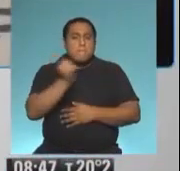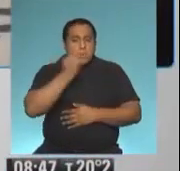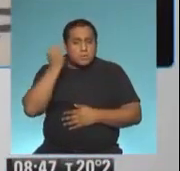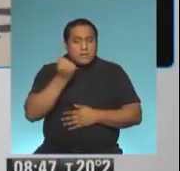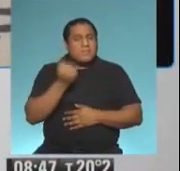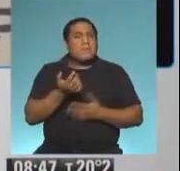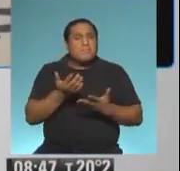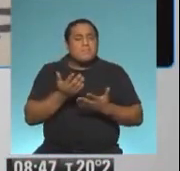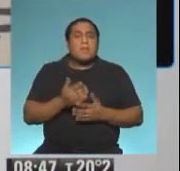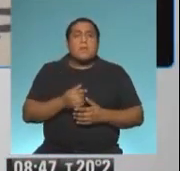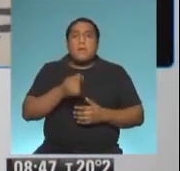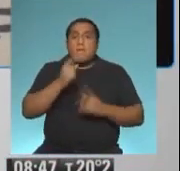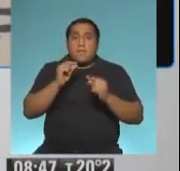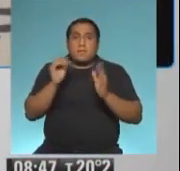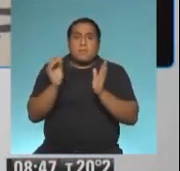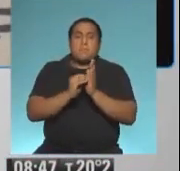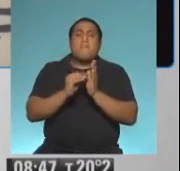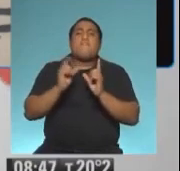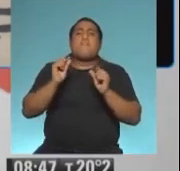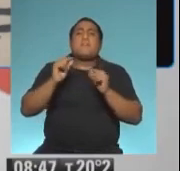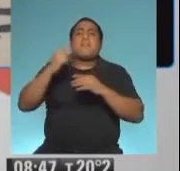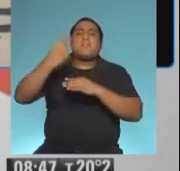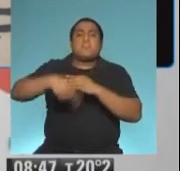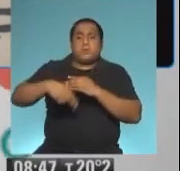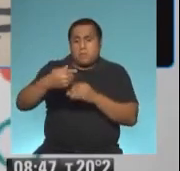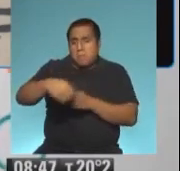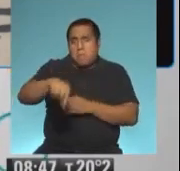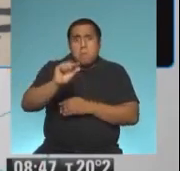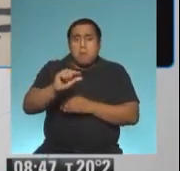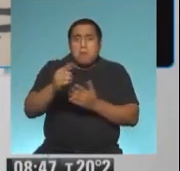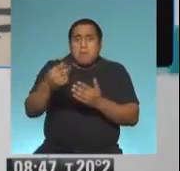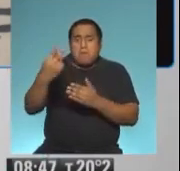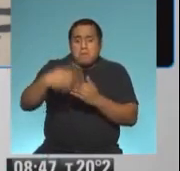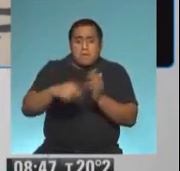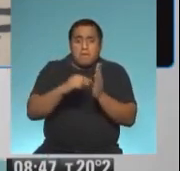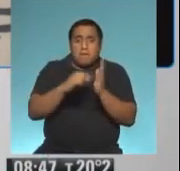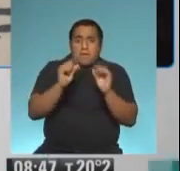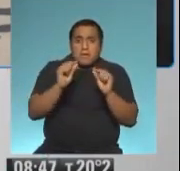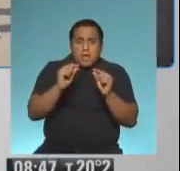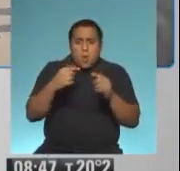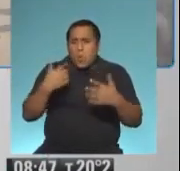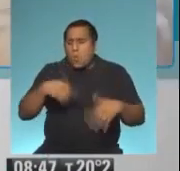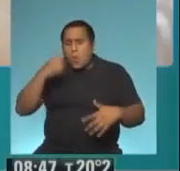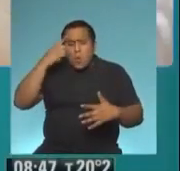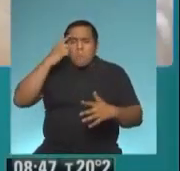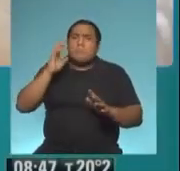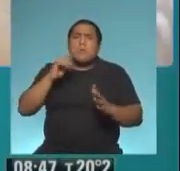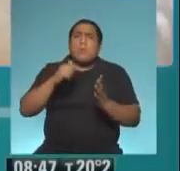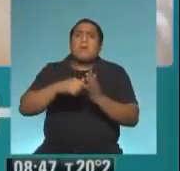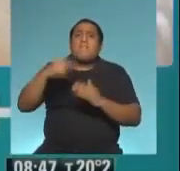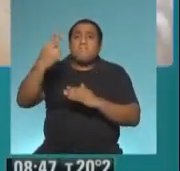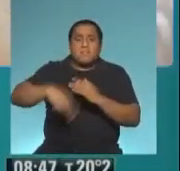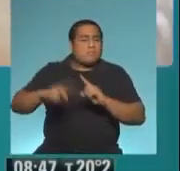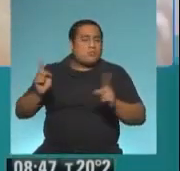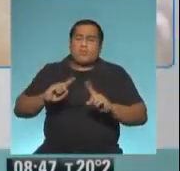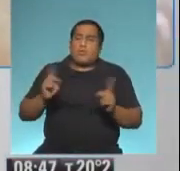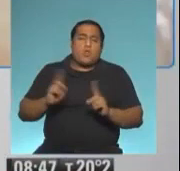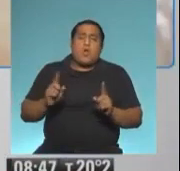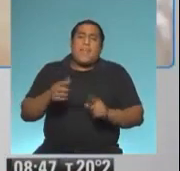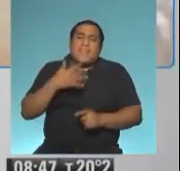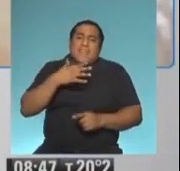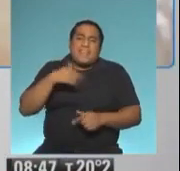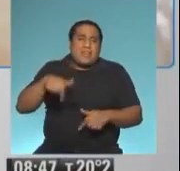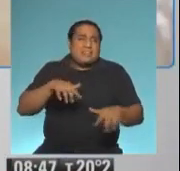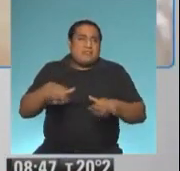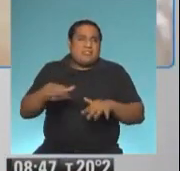que tenga un vencimiento próximo, de que sea tranquilo porque no se va a dar de baja ese certificado, se tiene en cuenta la situación que estamos viviendo